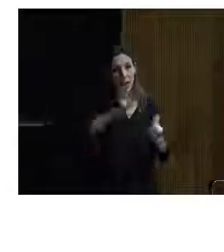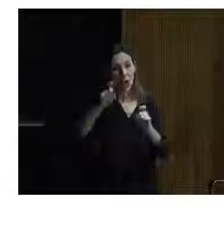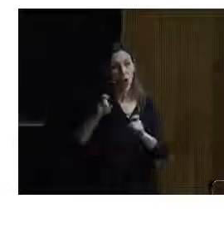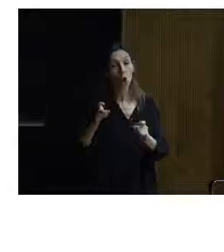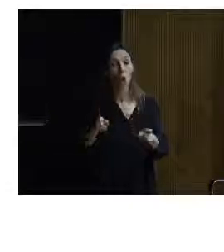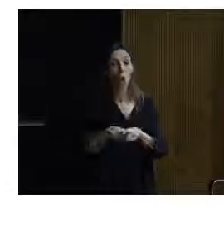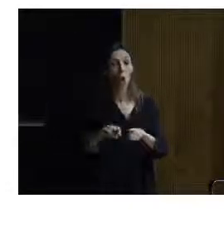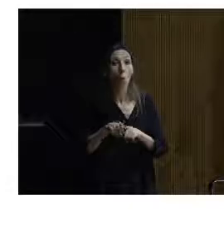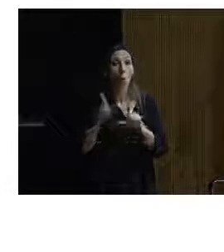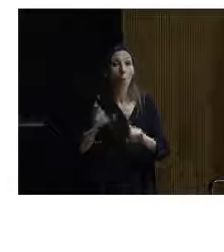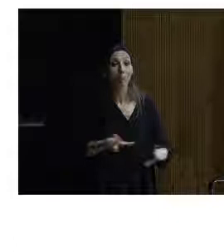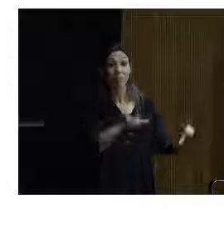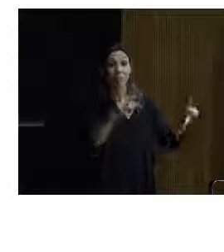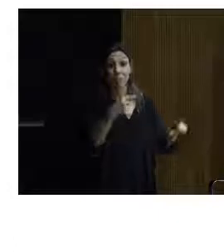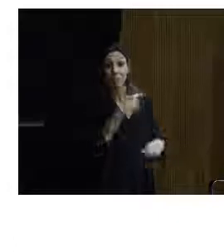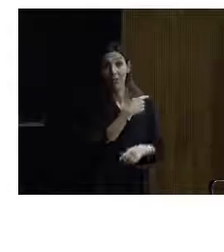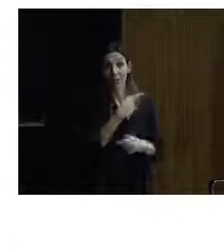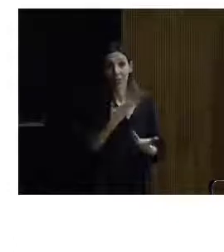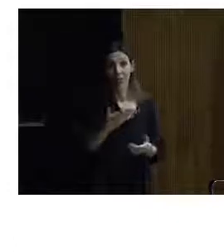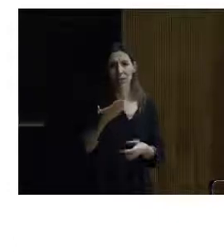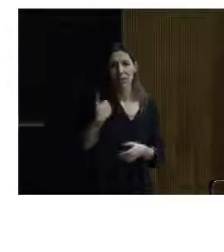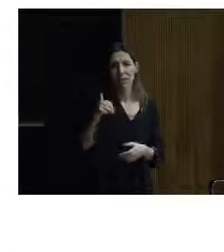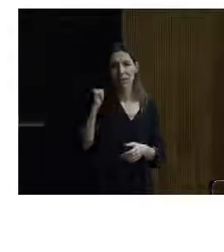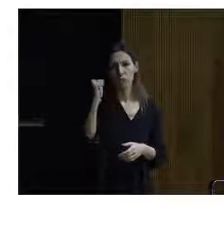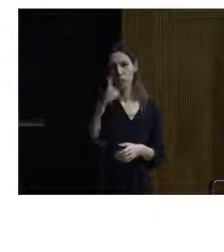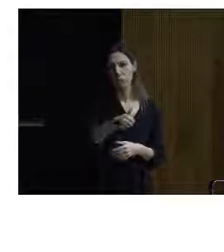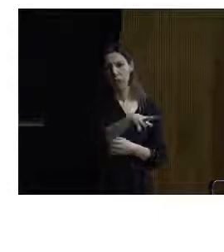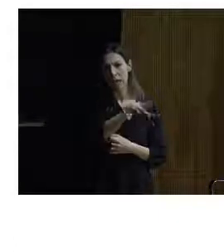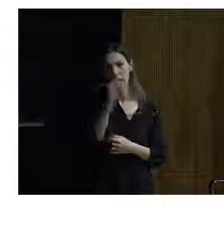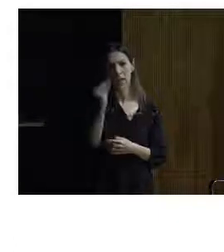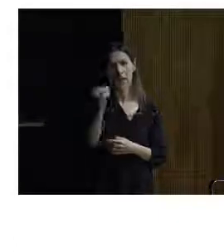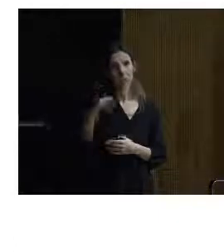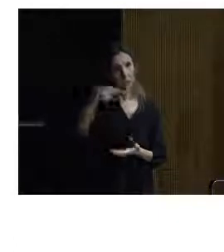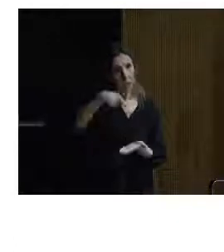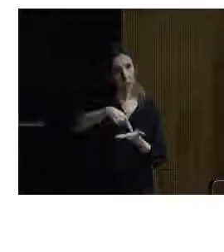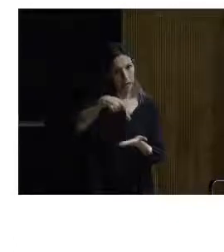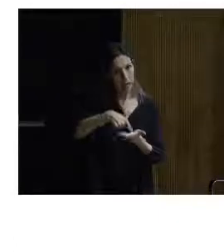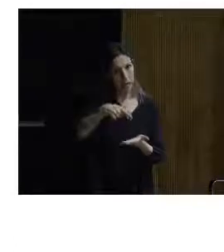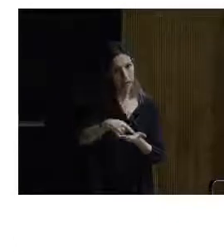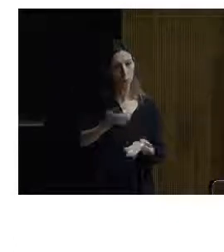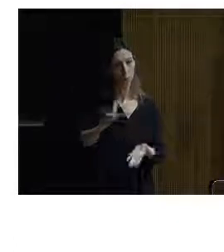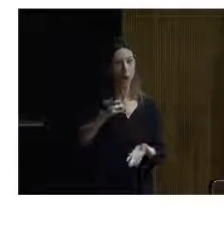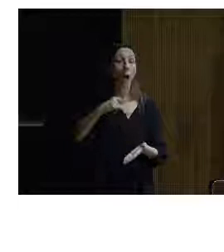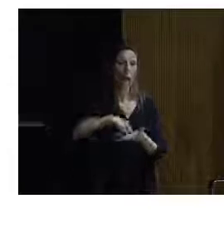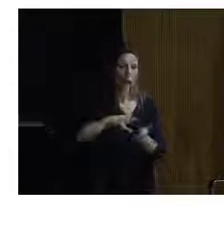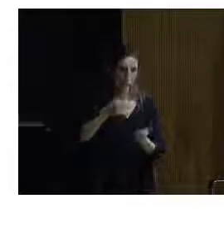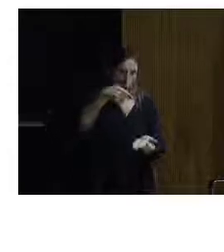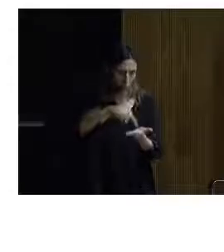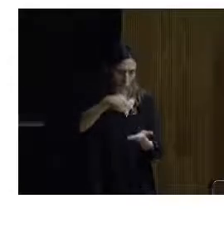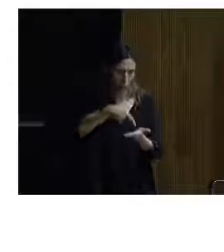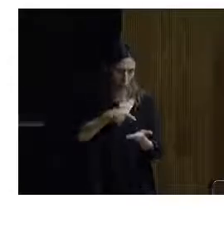Y desde hace mucho tiempo entendemos, y así se lo exigimos a todos aquellos arquitectos que colaboran con nosotros,